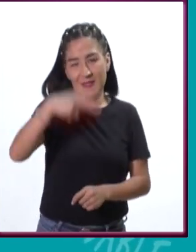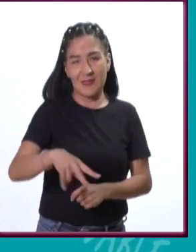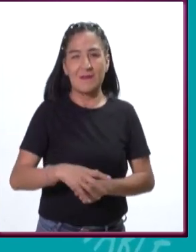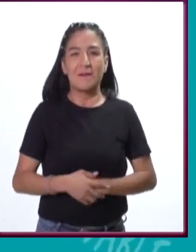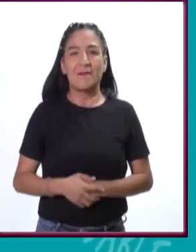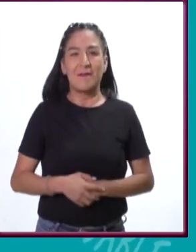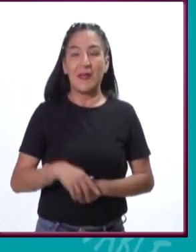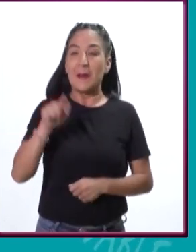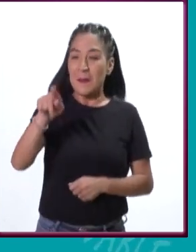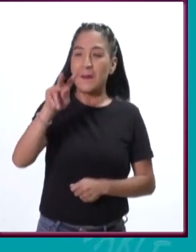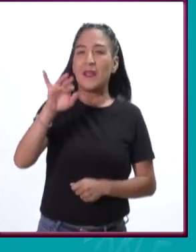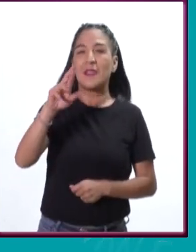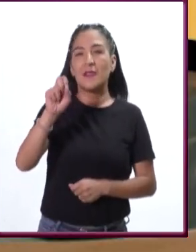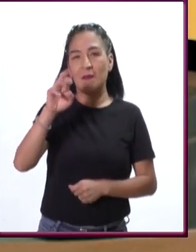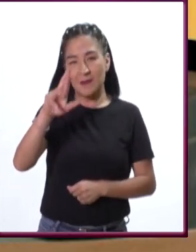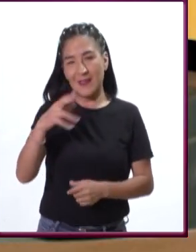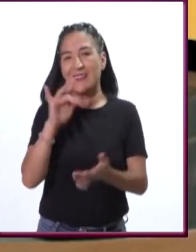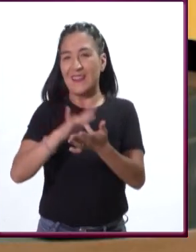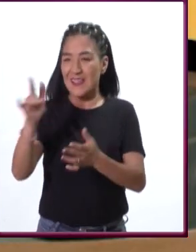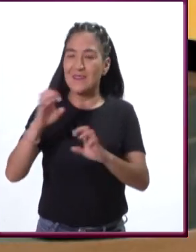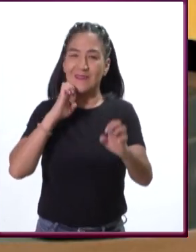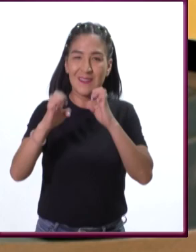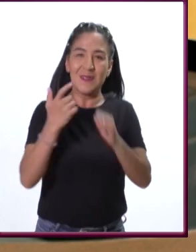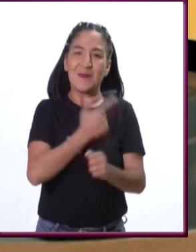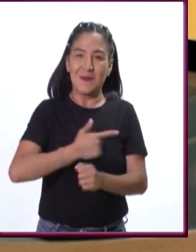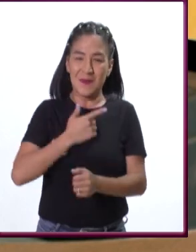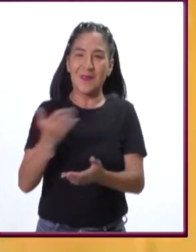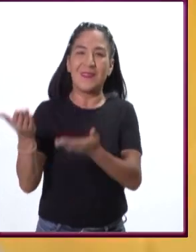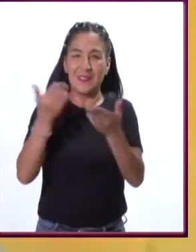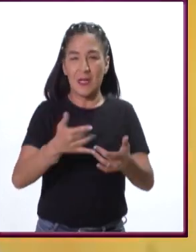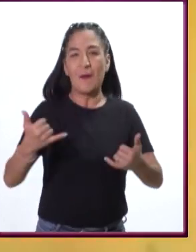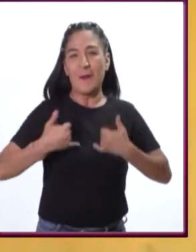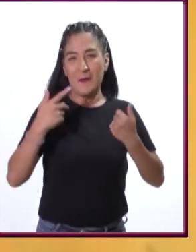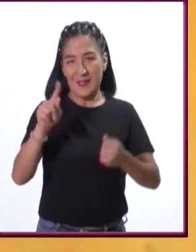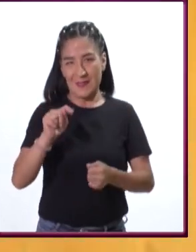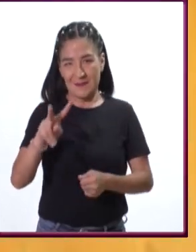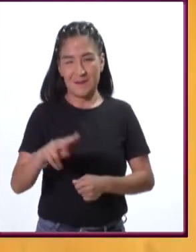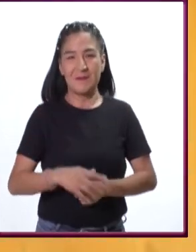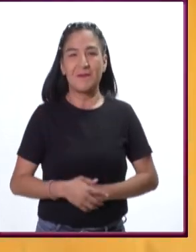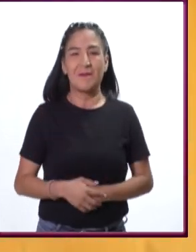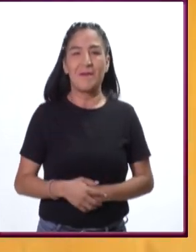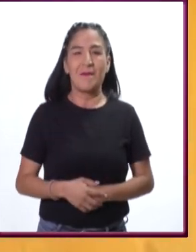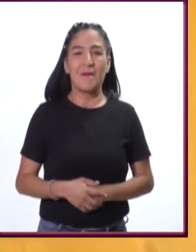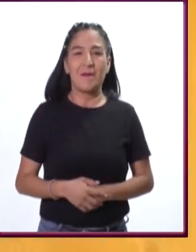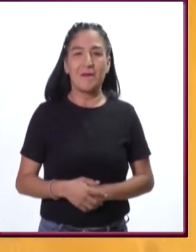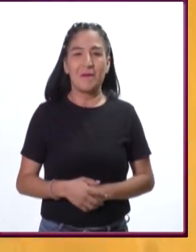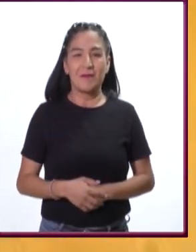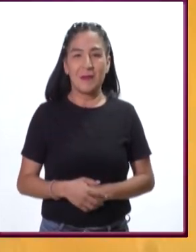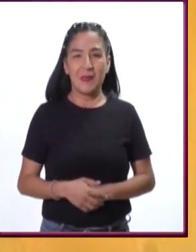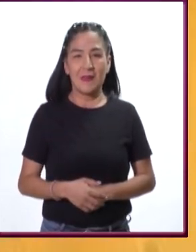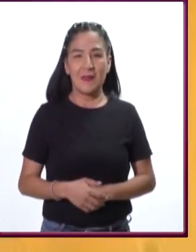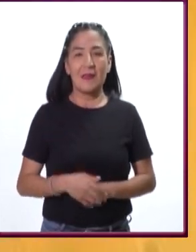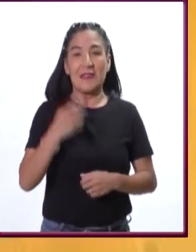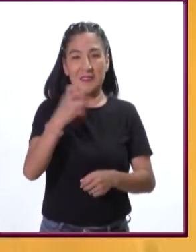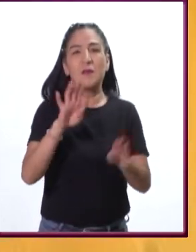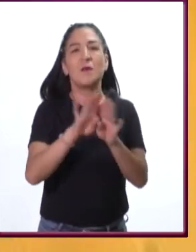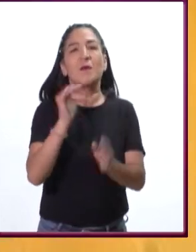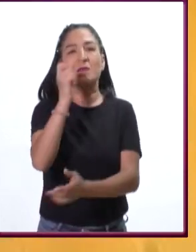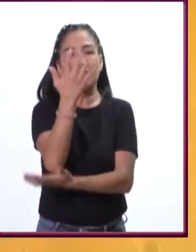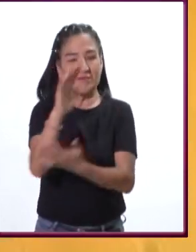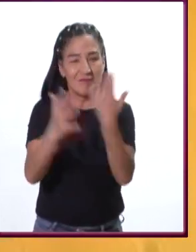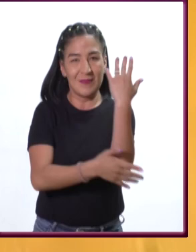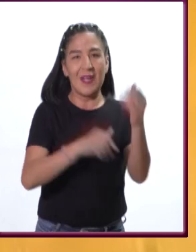agente exigente más serio, más fuerte, más vocal de la conservación de nuestros recursos